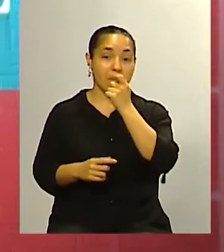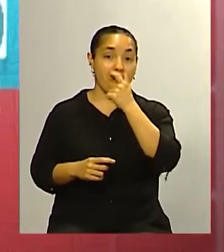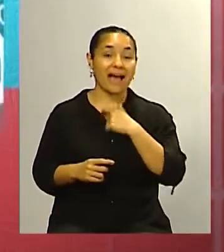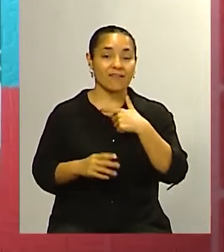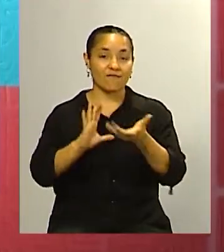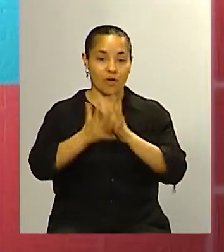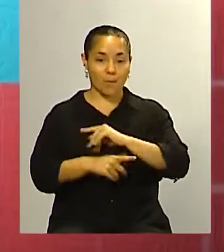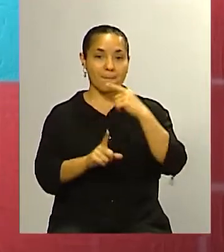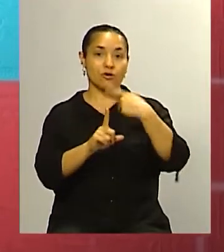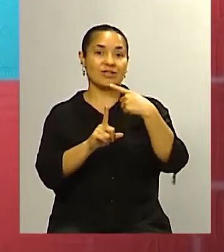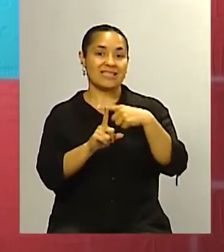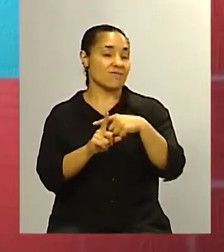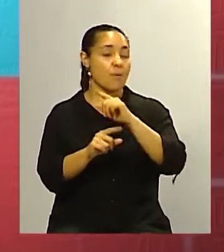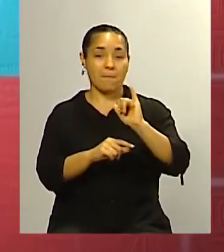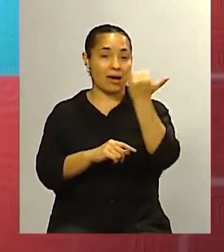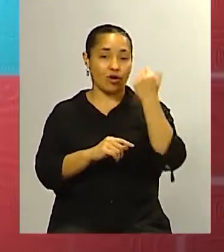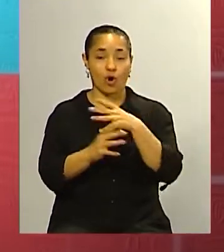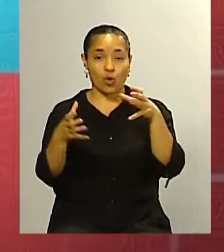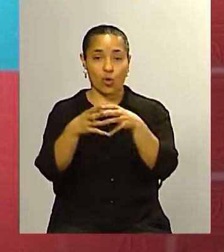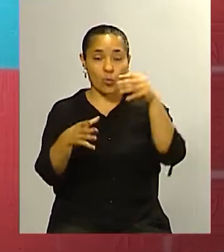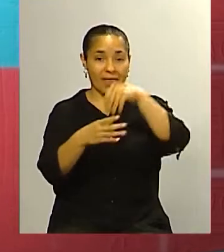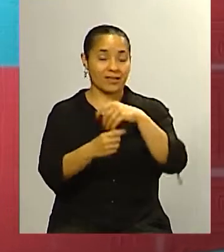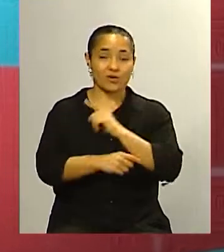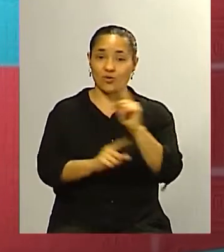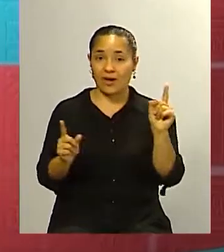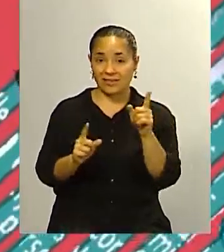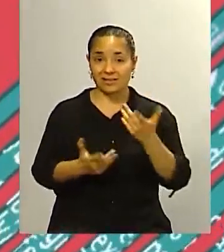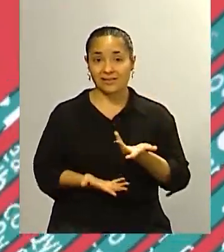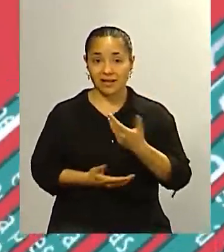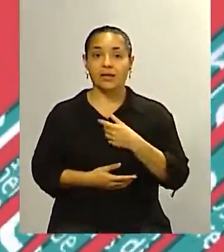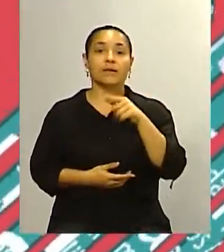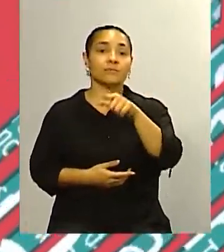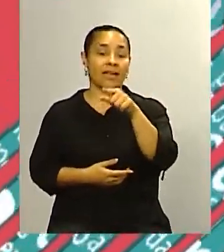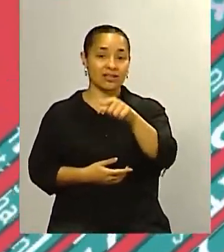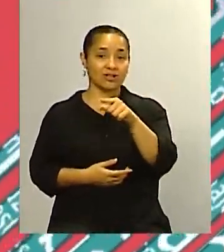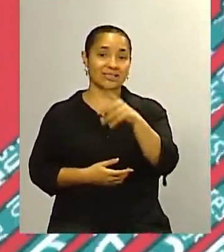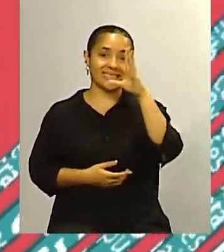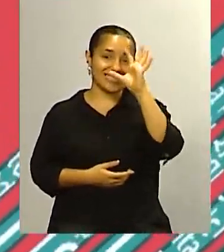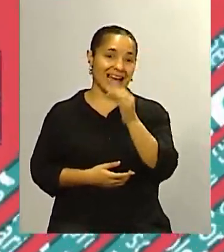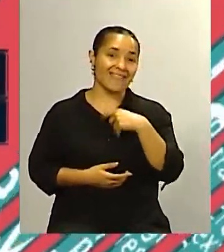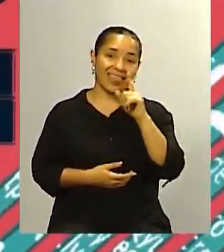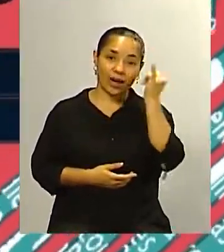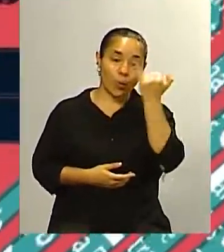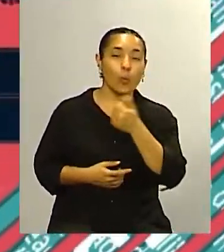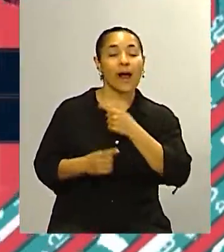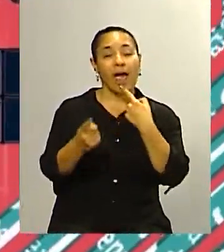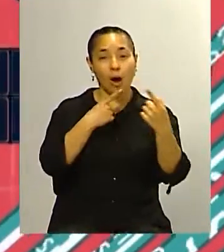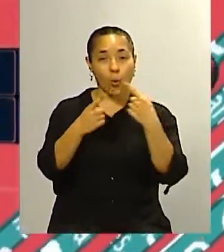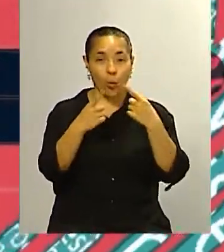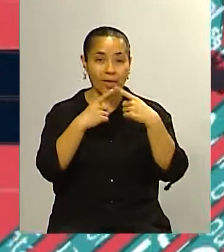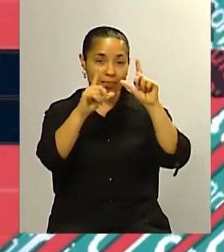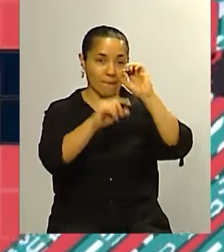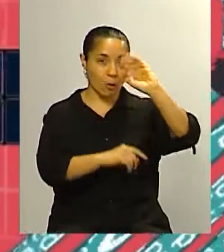de su frente y me parece que eso es una señal ahora ellos asumen esas cifras que aparecen en esas encuestas